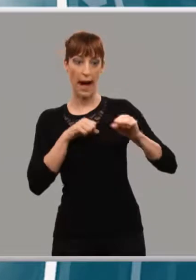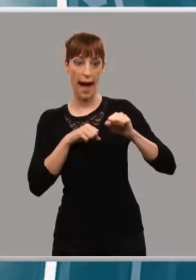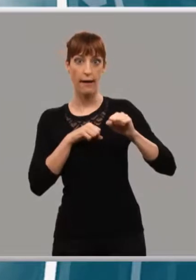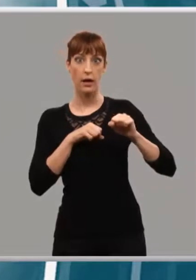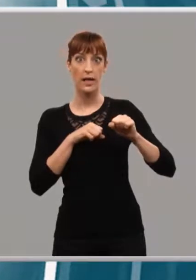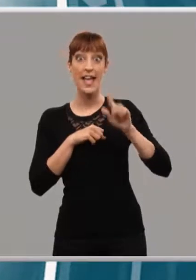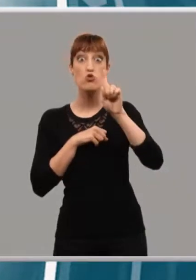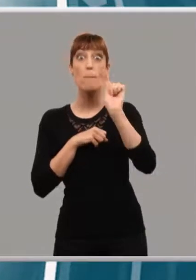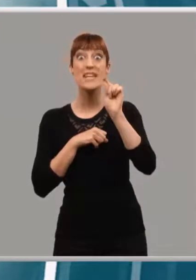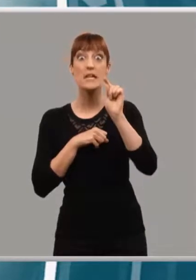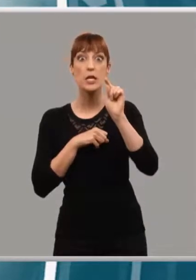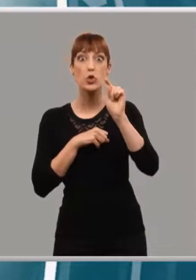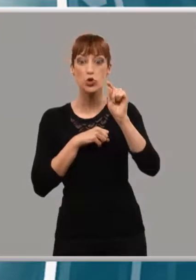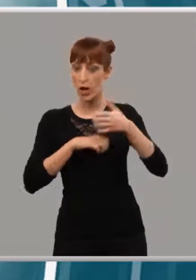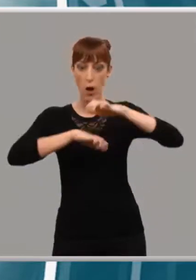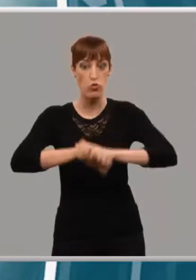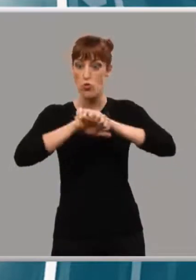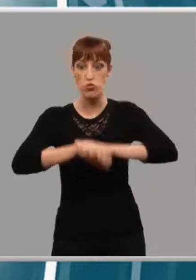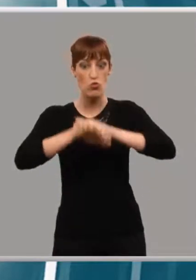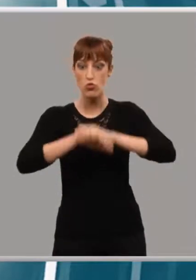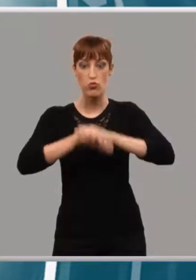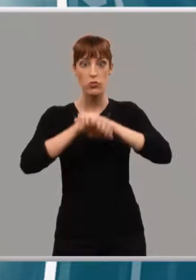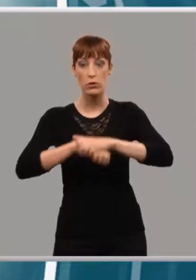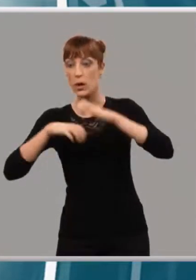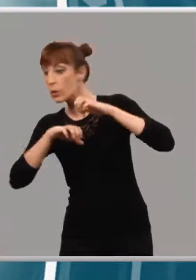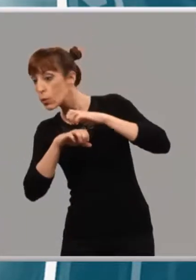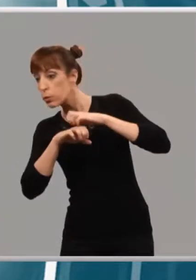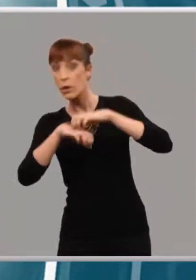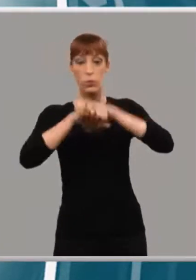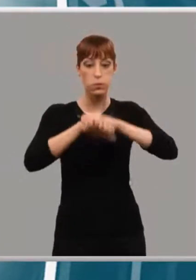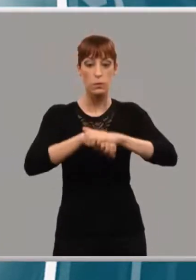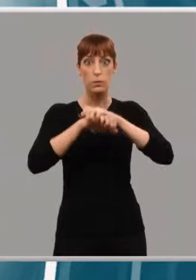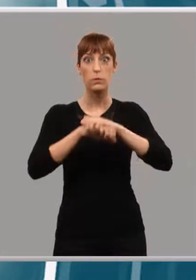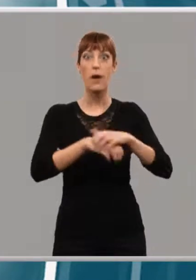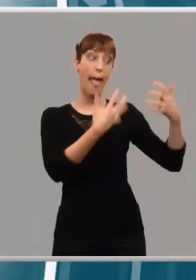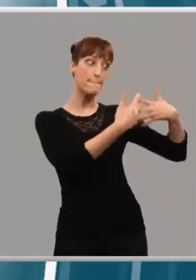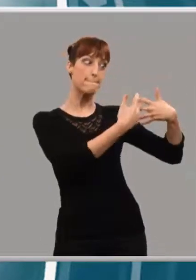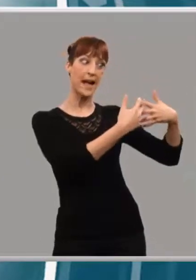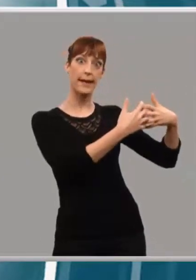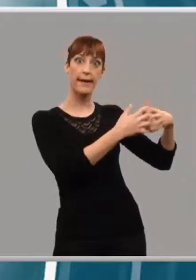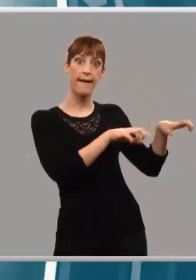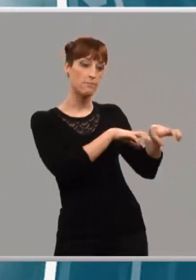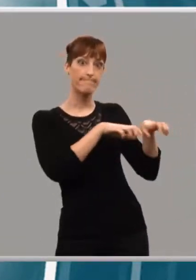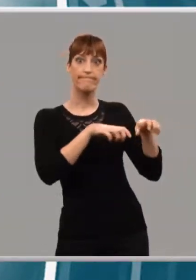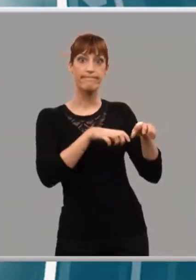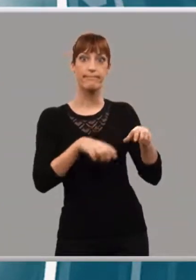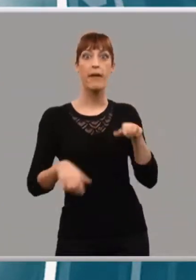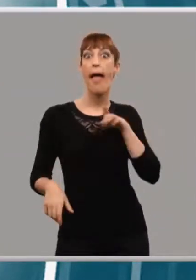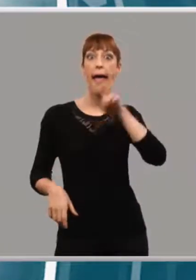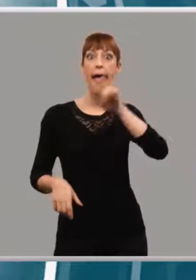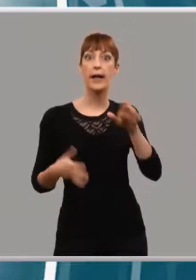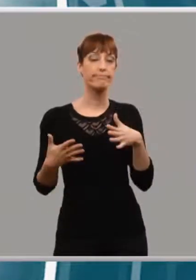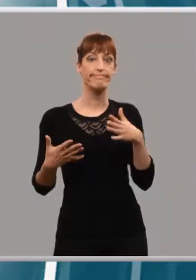cosa de un minuto estábamos haciendo la RCP y dándole masaje cardíaco y el desfibrilador al lado. Él se convirtió en improvisado y